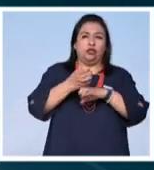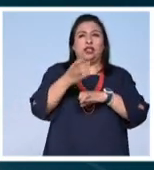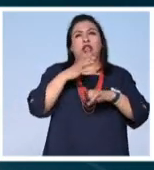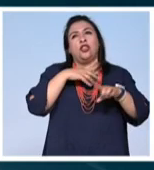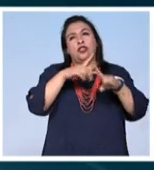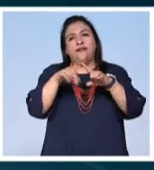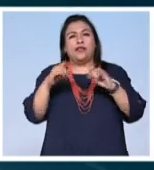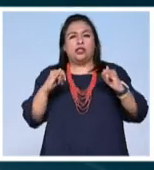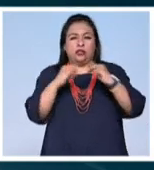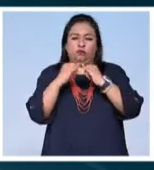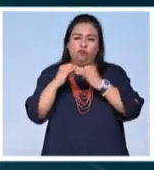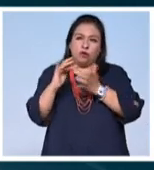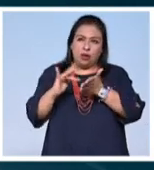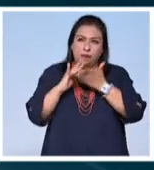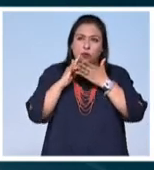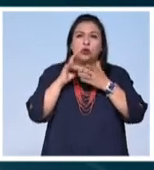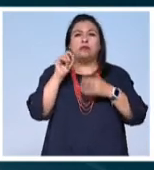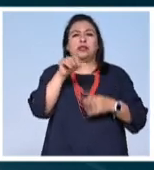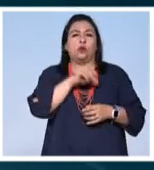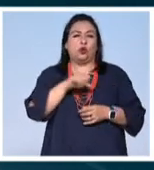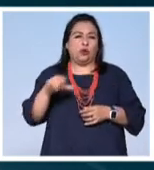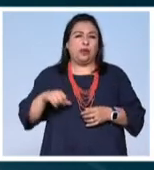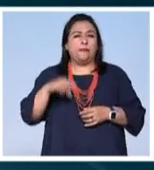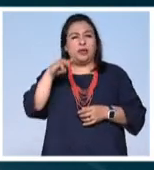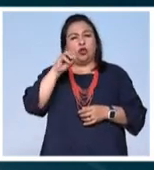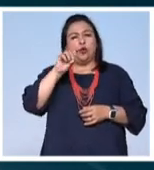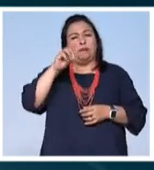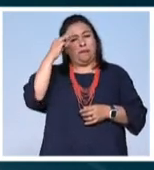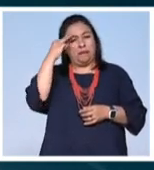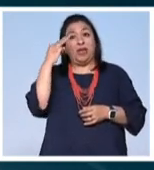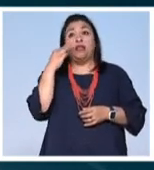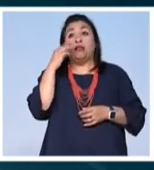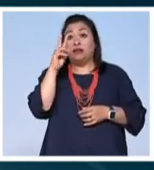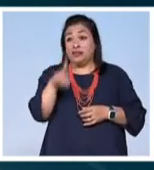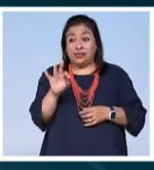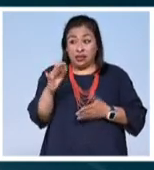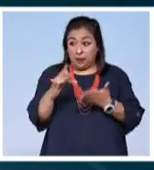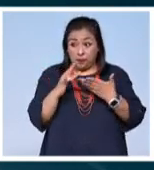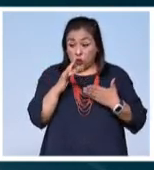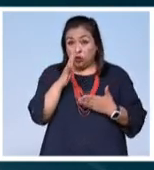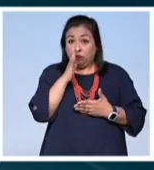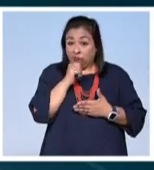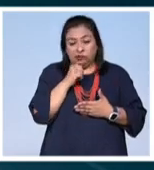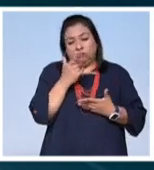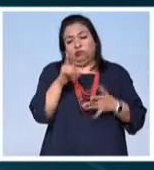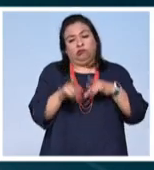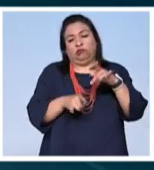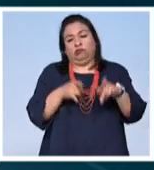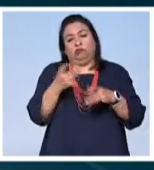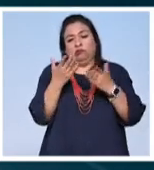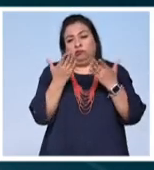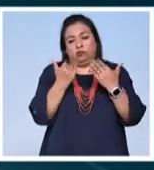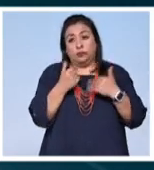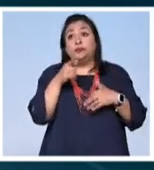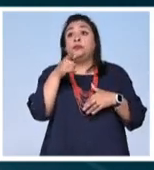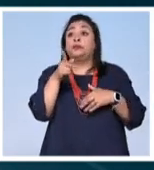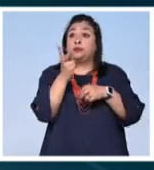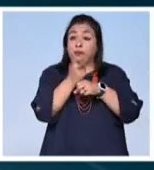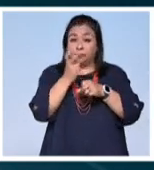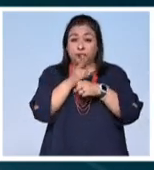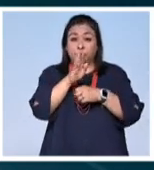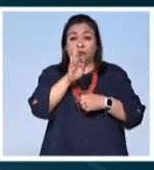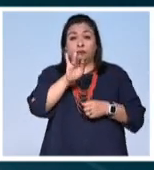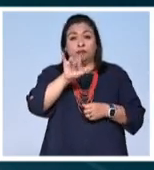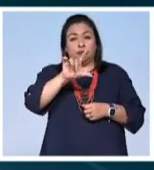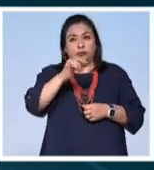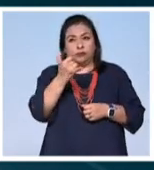con varias de sus instituciones y del ayuntamiento de Mérida, sin los cuales, hay que decirlo, no es posible realizar esta feria. Pues ahí está la invitación para la FILEI de este año.